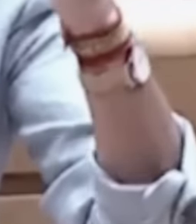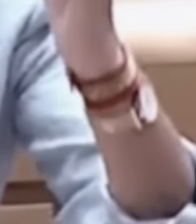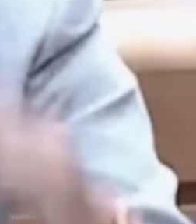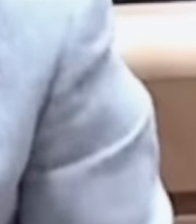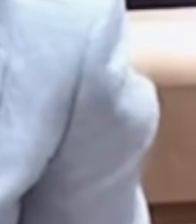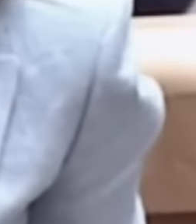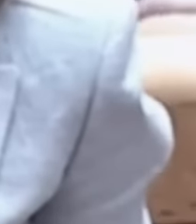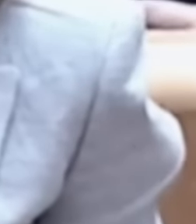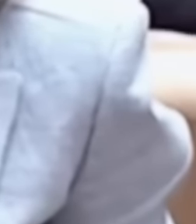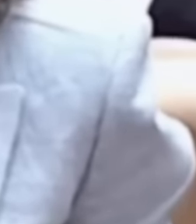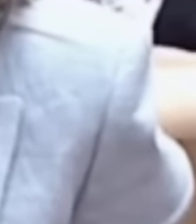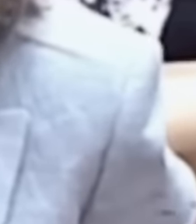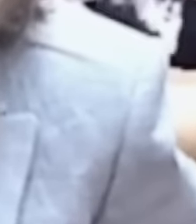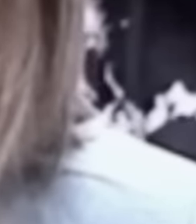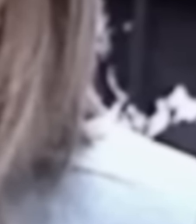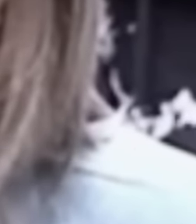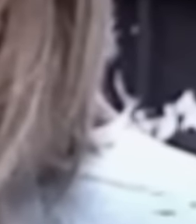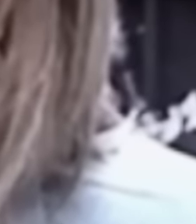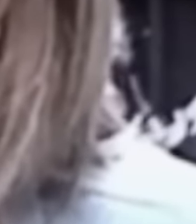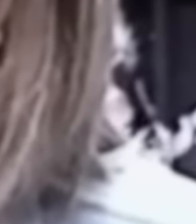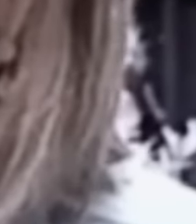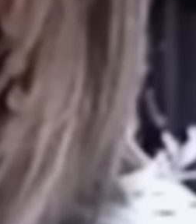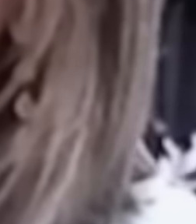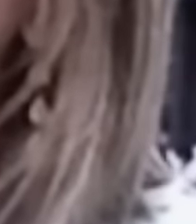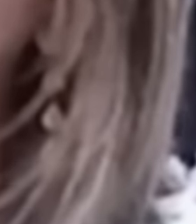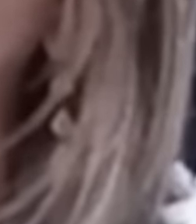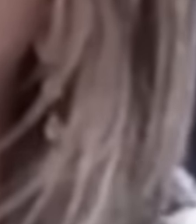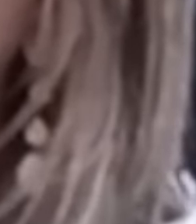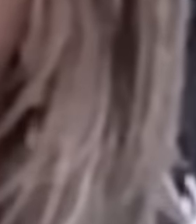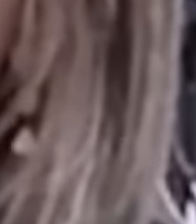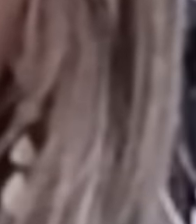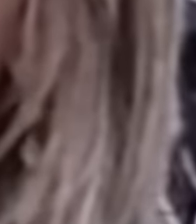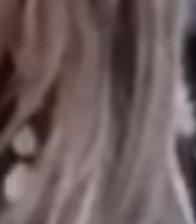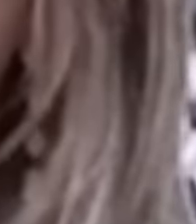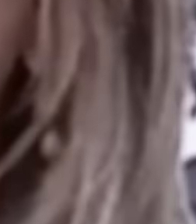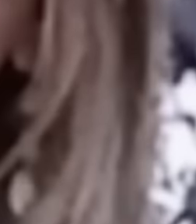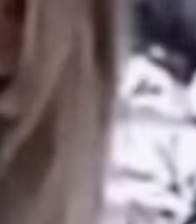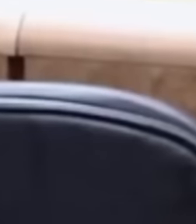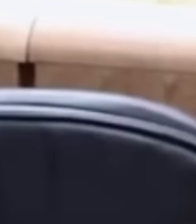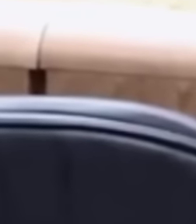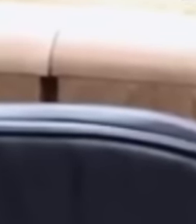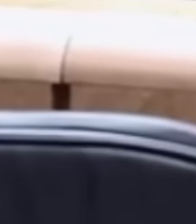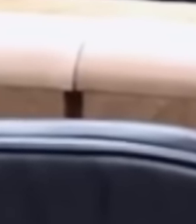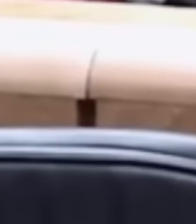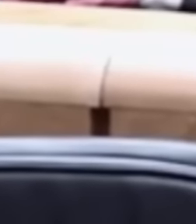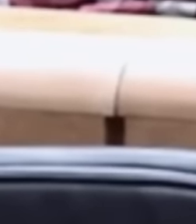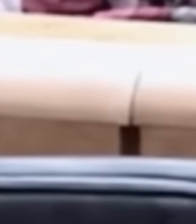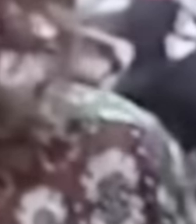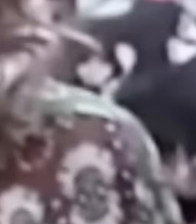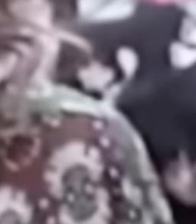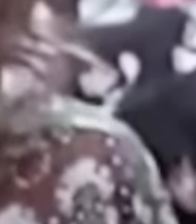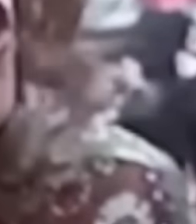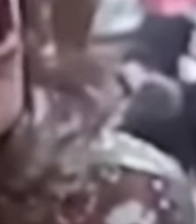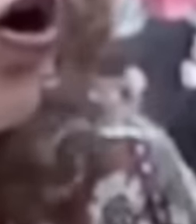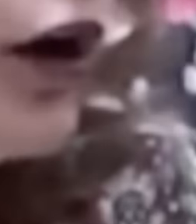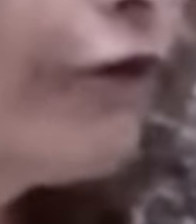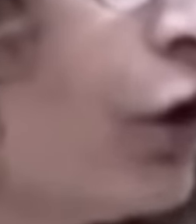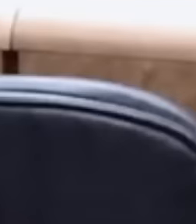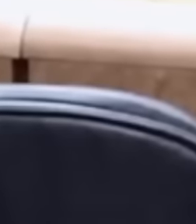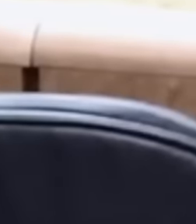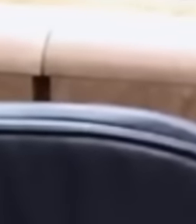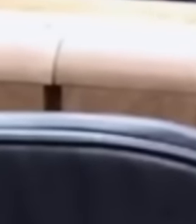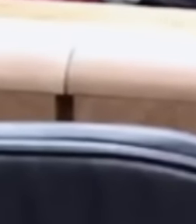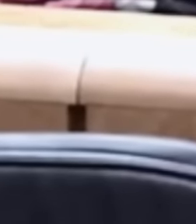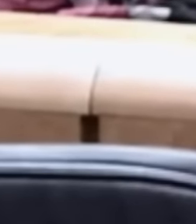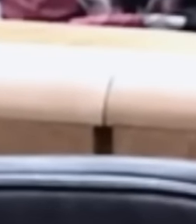¿Cuándo van a informar ustedes de los intereses económicos de Begoña Gómez en Gana? ¿Qué han hecho de la mentira? ¿De los bulos o las